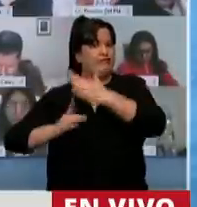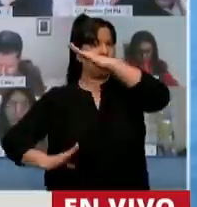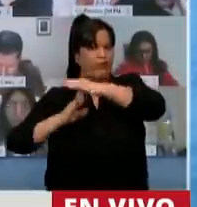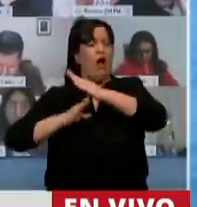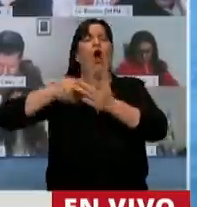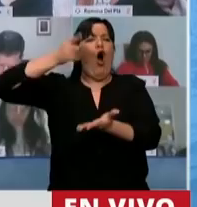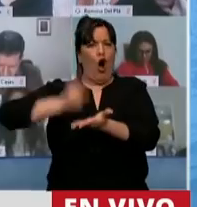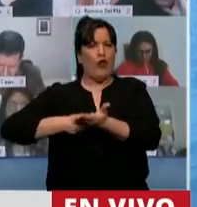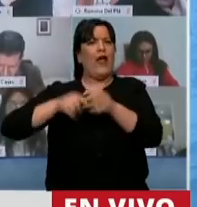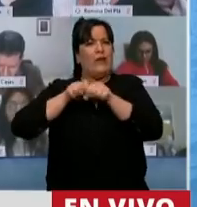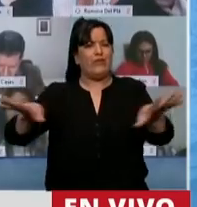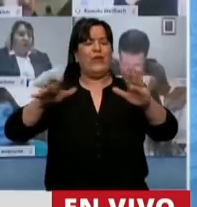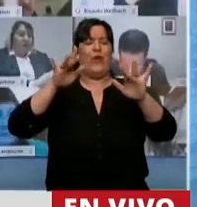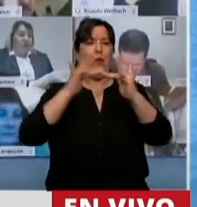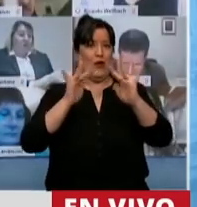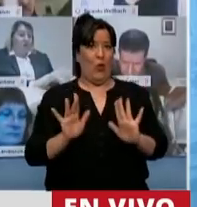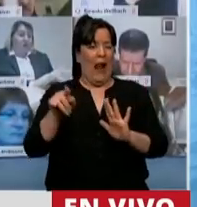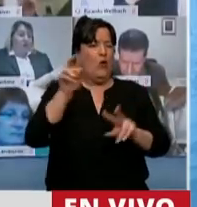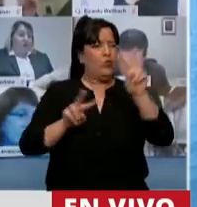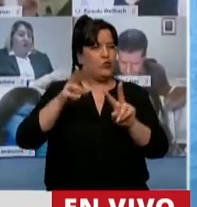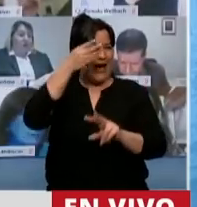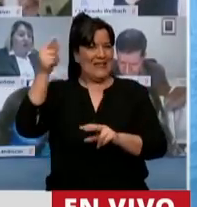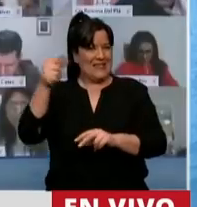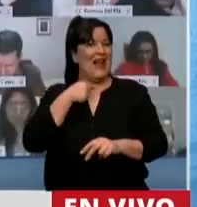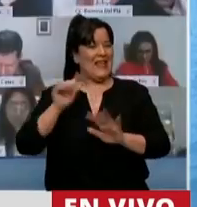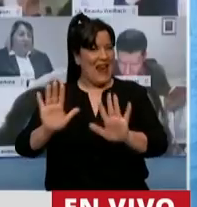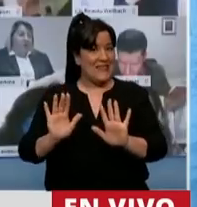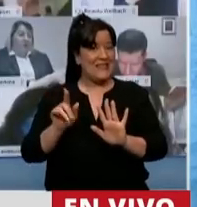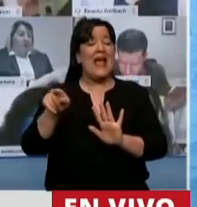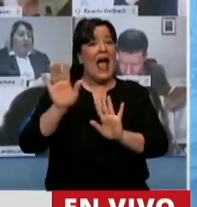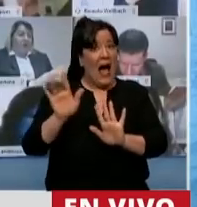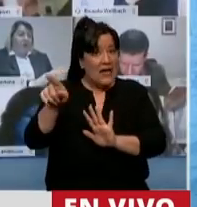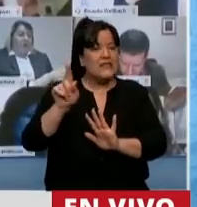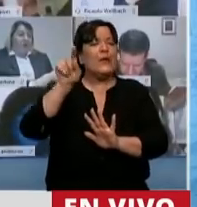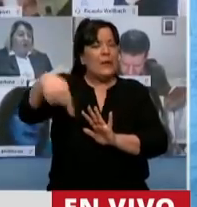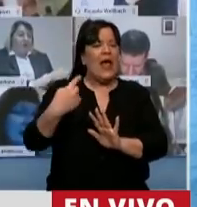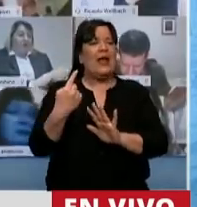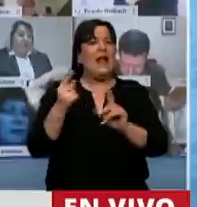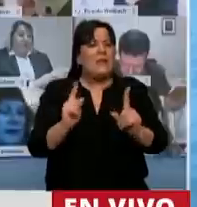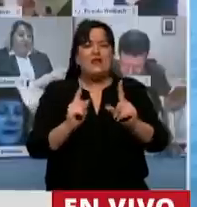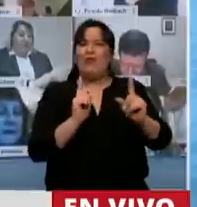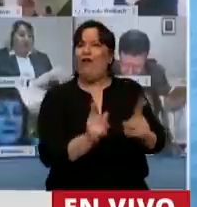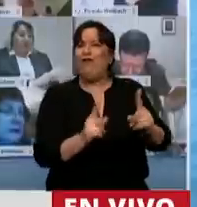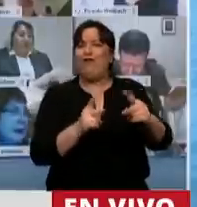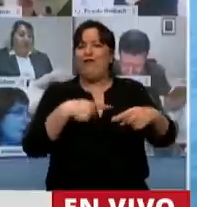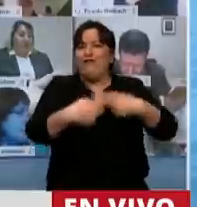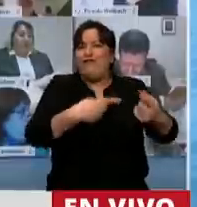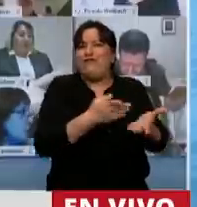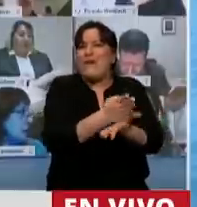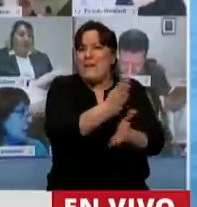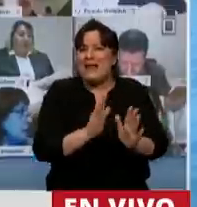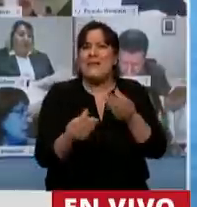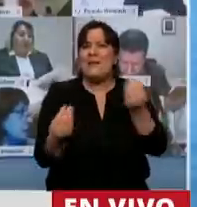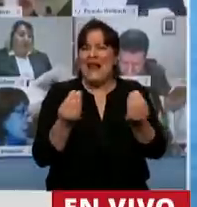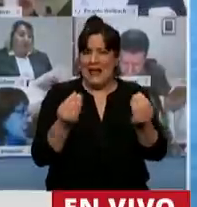virtual y de esa manera iba a poder perpetuar lo que quería hacer, que es hacer